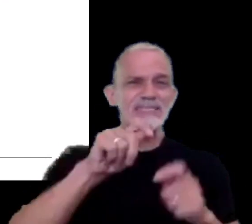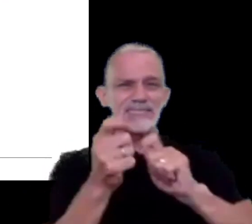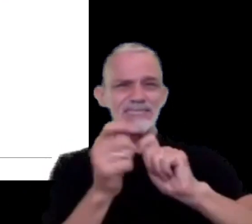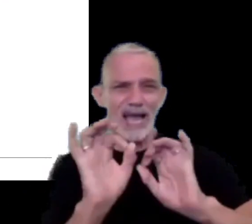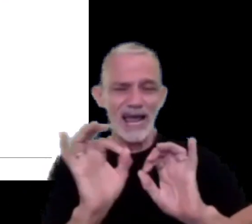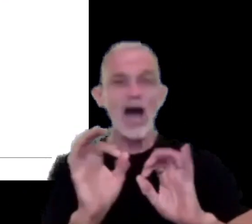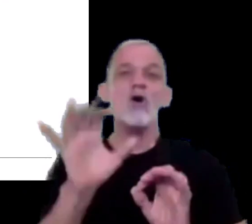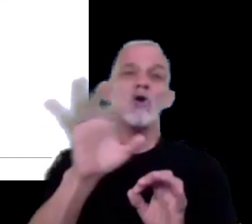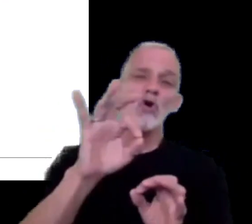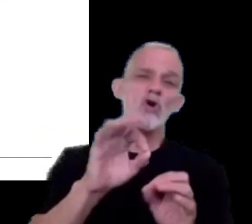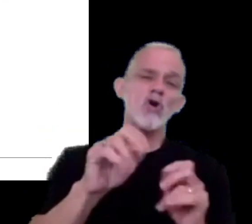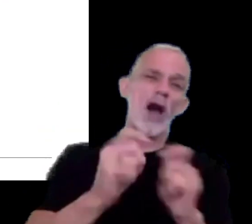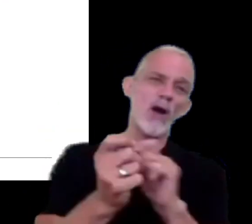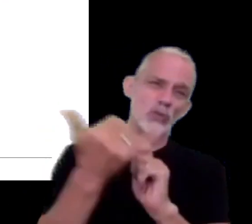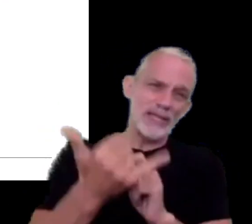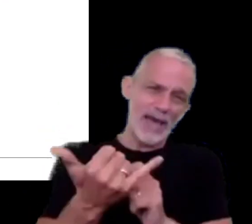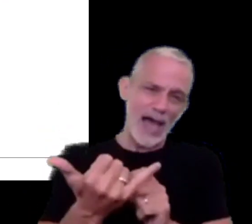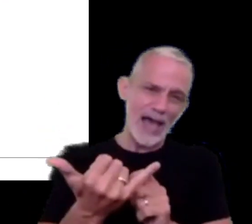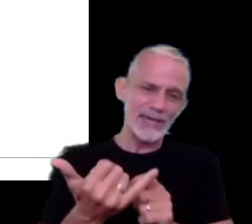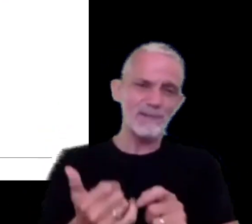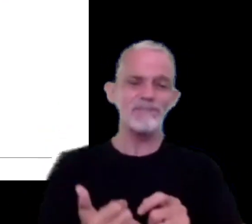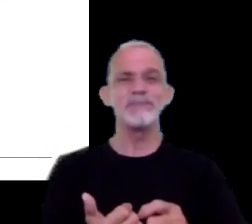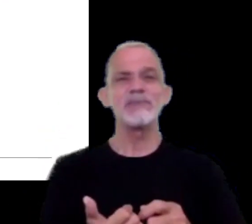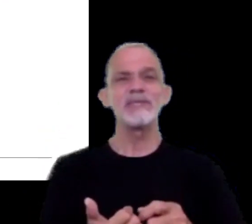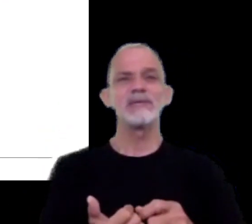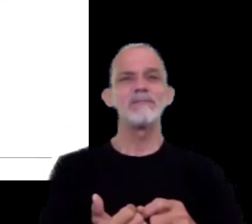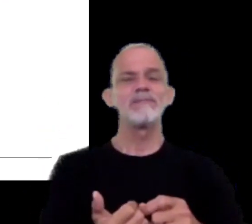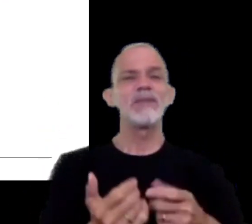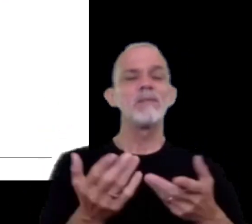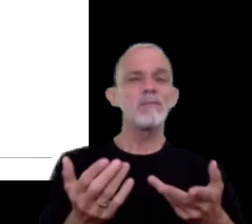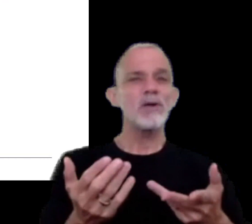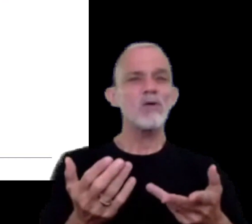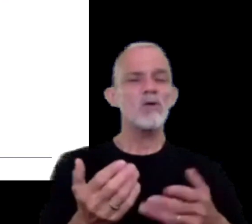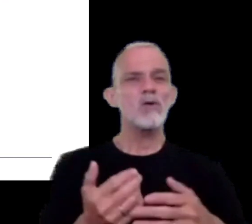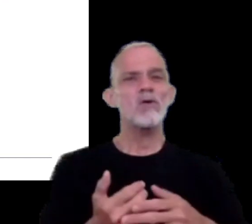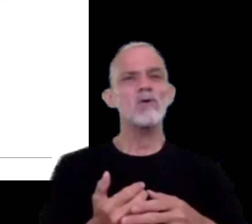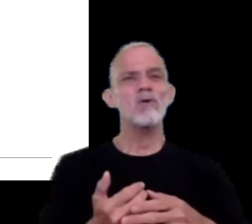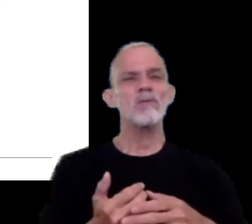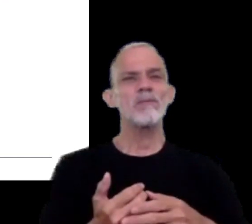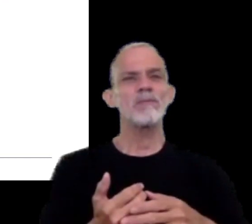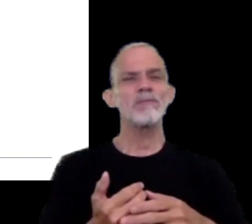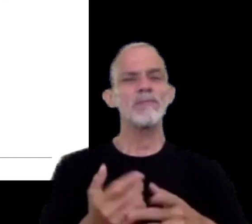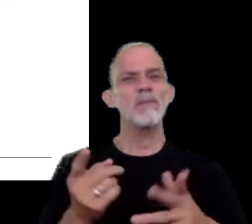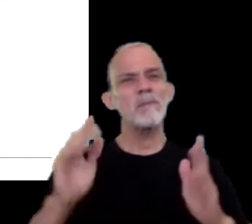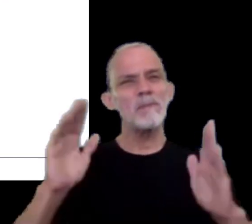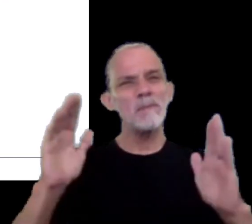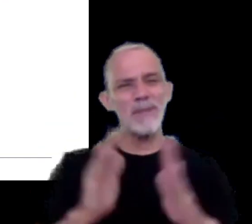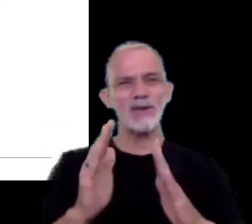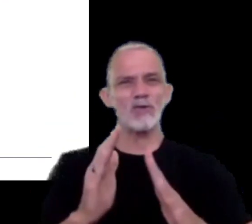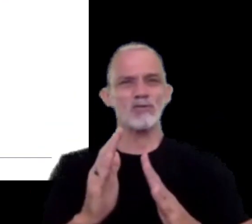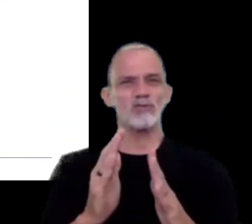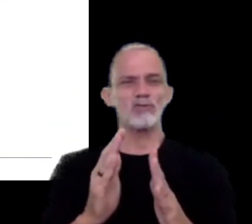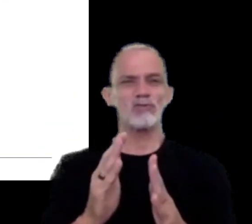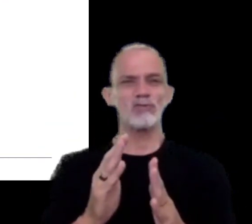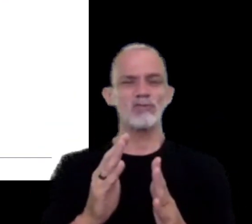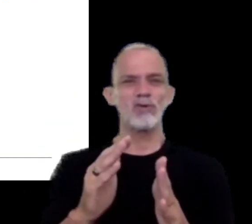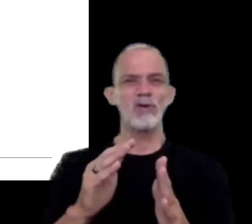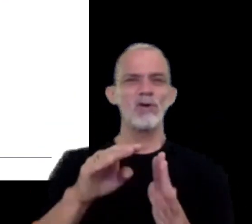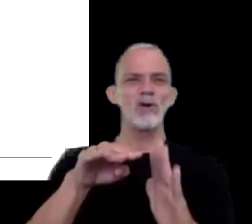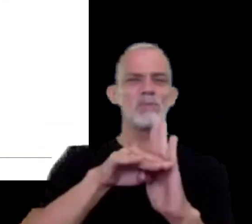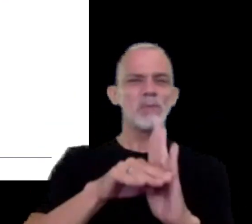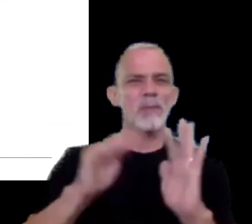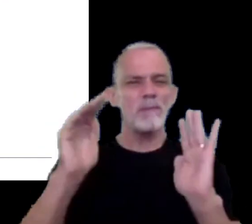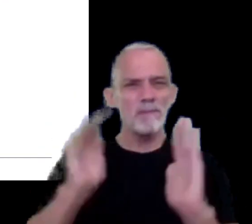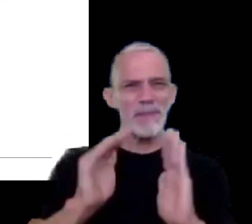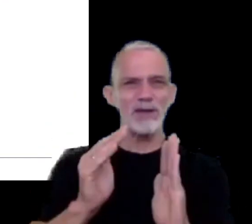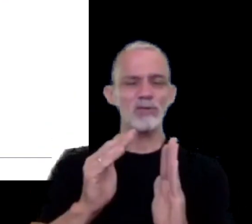eventualmente con ajuste pero evitar o reducir el nivel de cumplimiento no